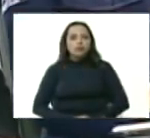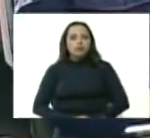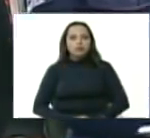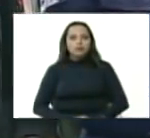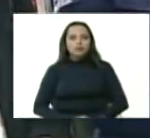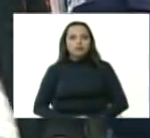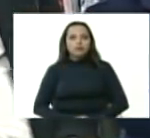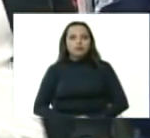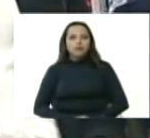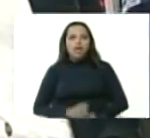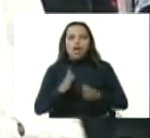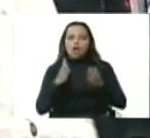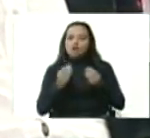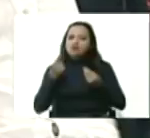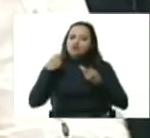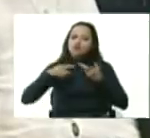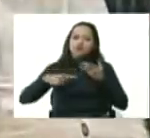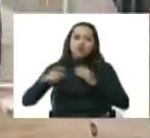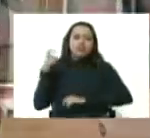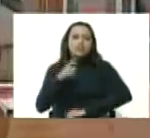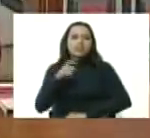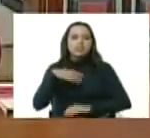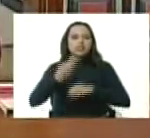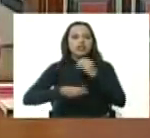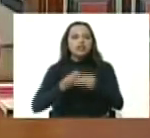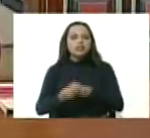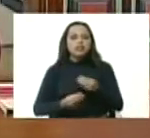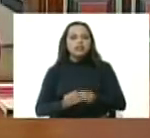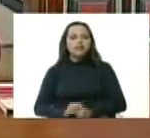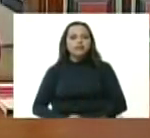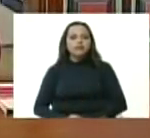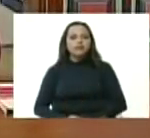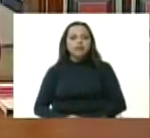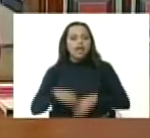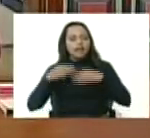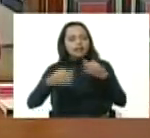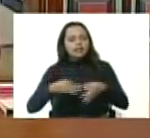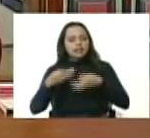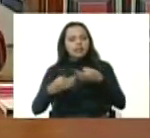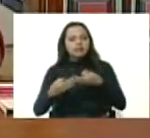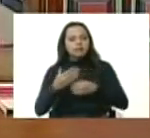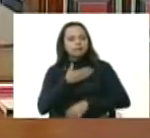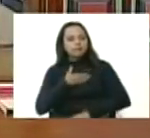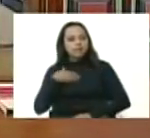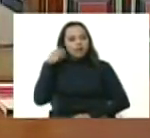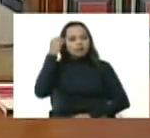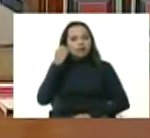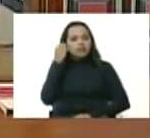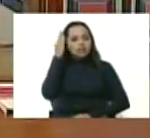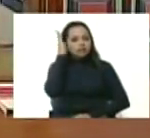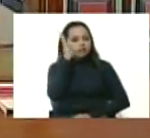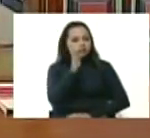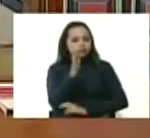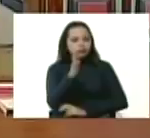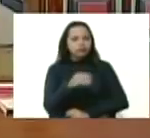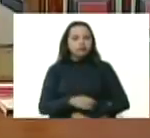hay muchas cosas que faltan por hacer siempre prefiero pensar en esa dirección